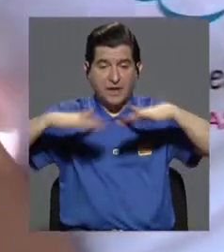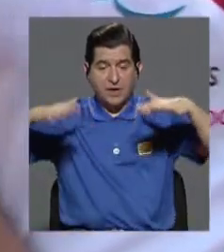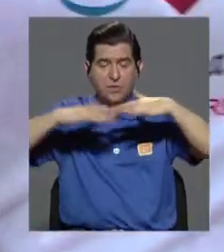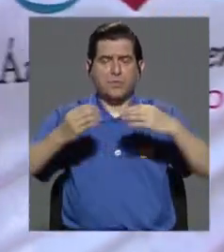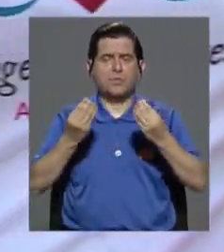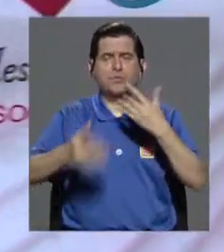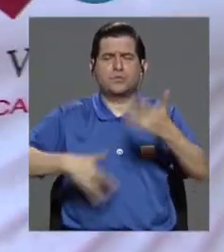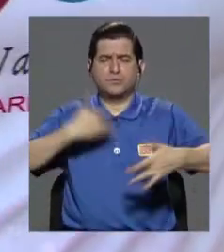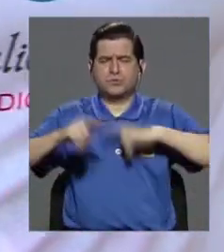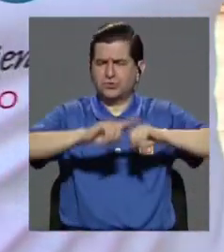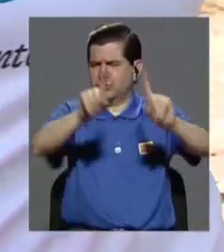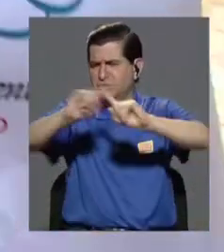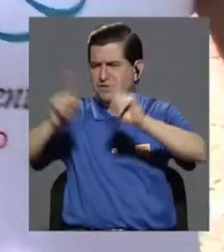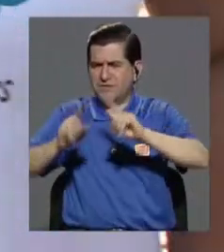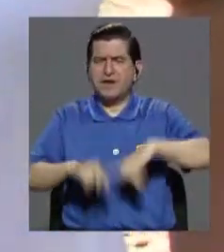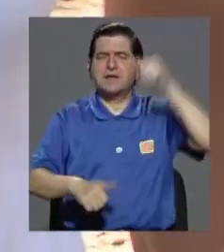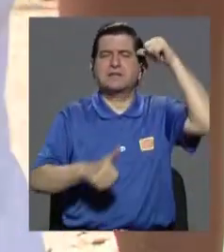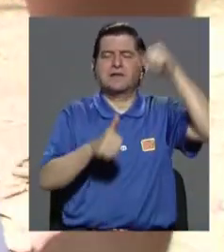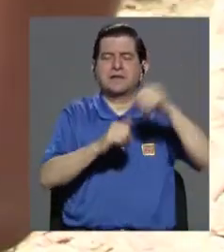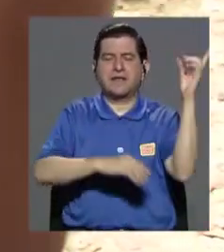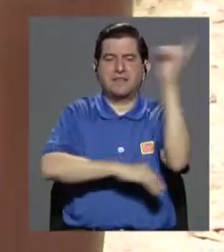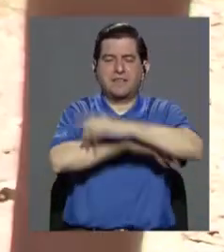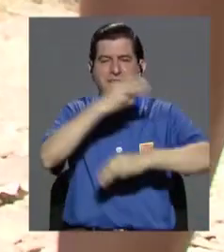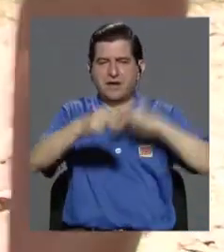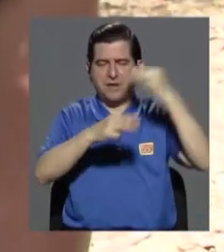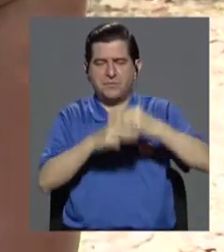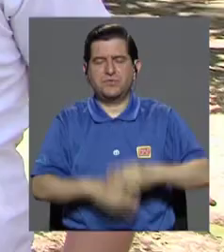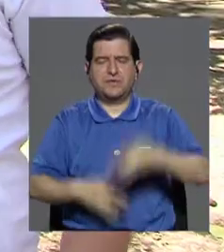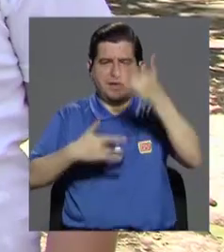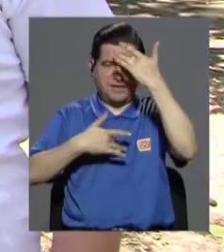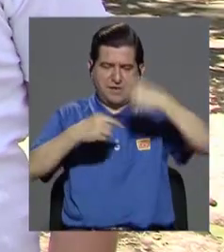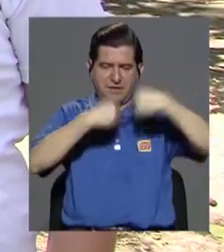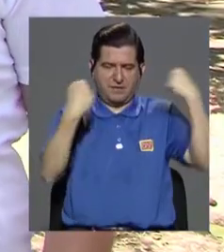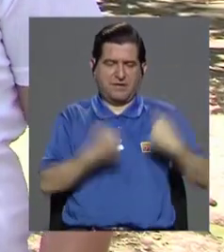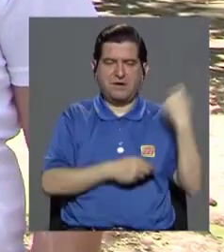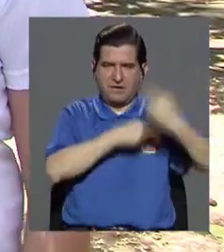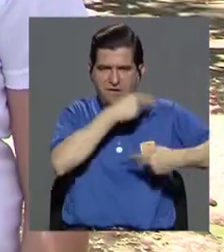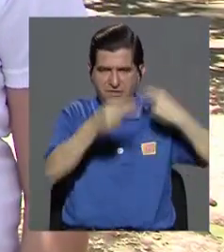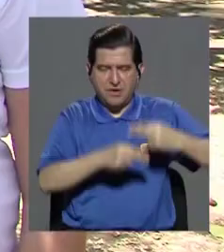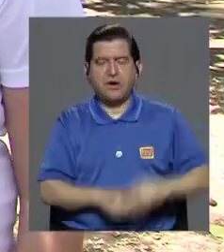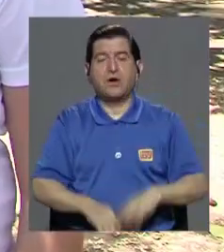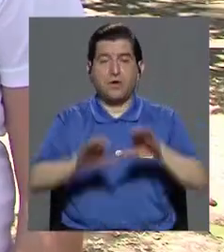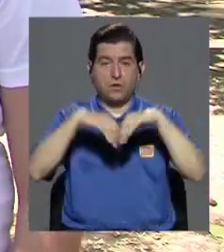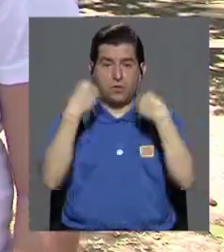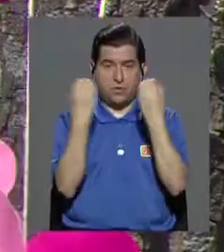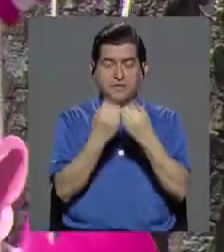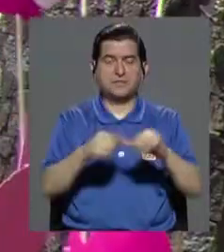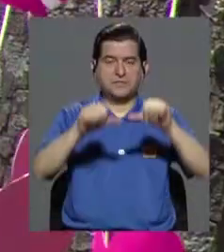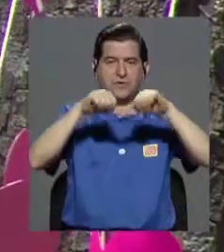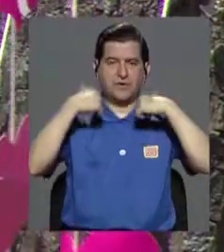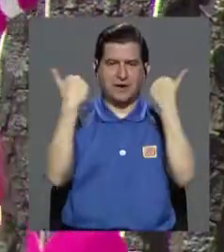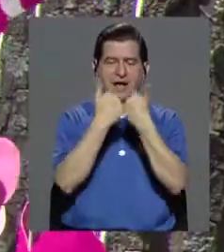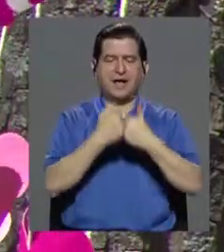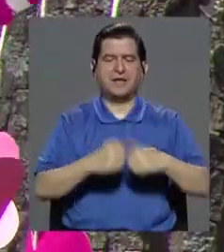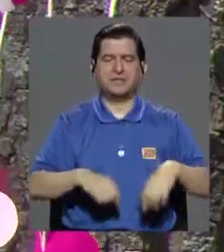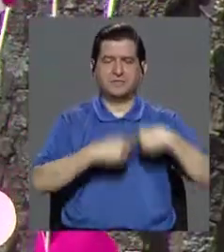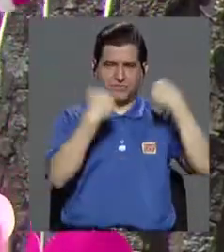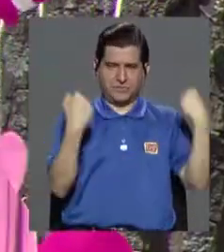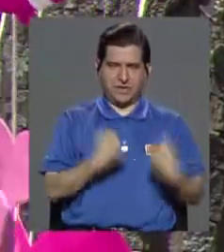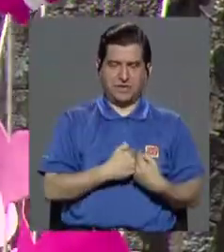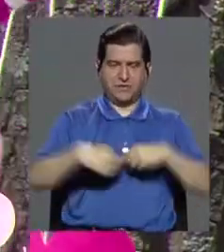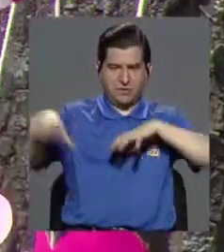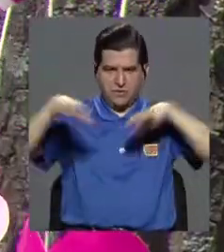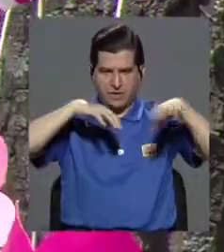En un espacio lleno de sentimientos encontrados, se conmemoró el Día Mundial de las Cardiopatías Congénitas, organizado por Azocardio. Las